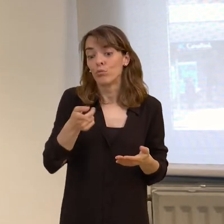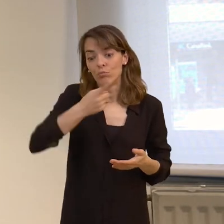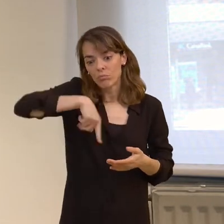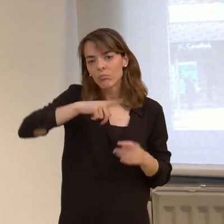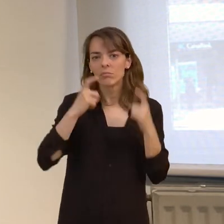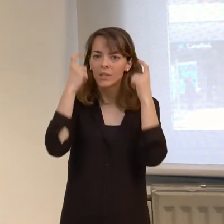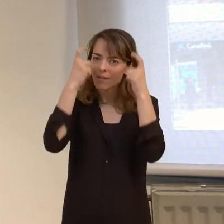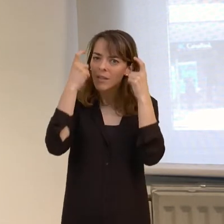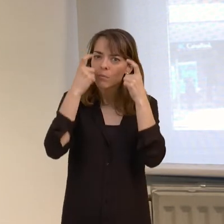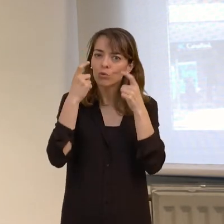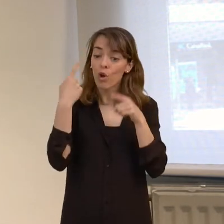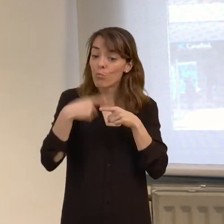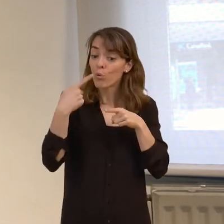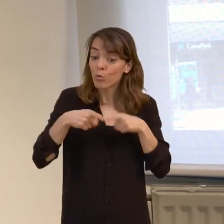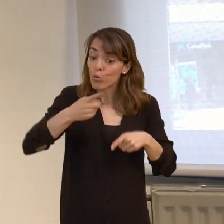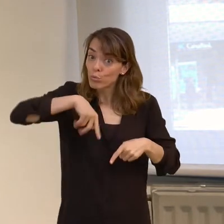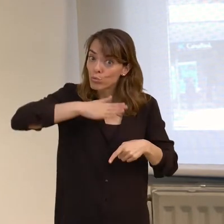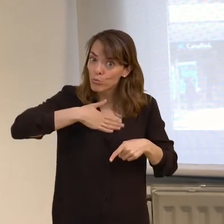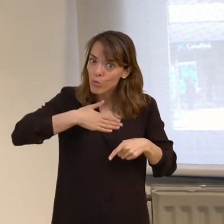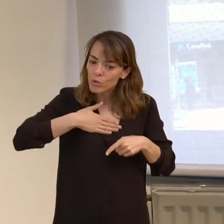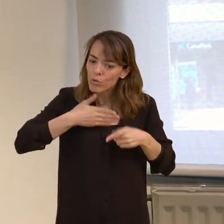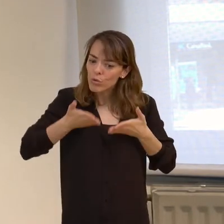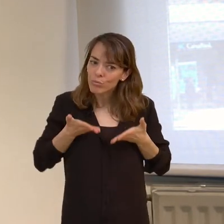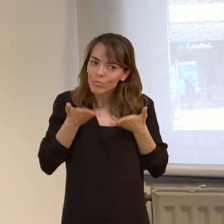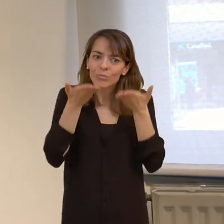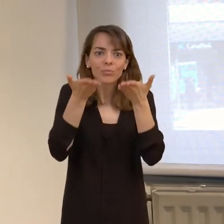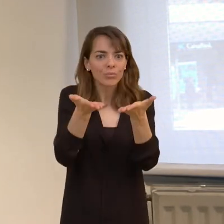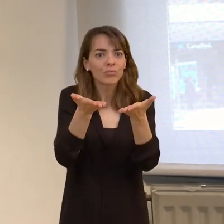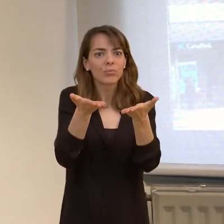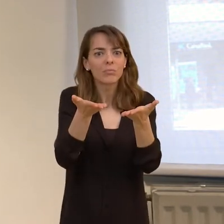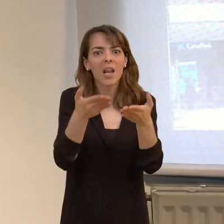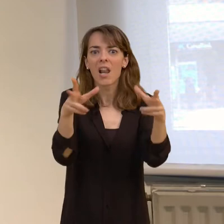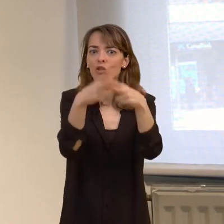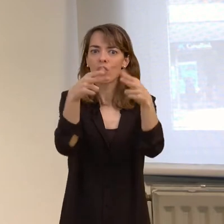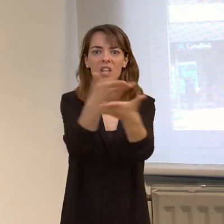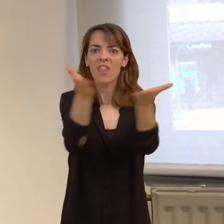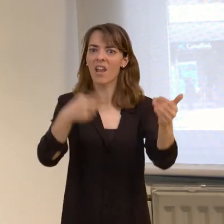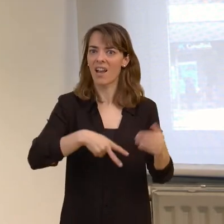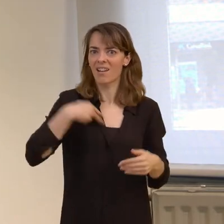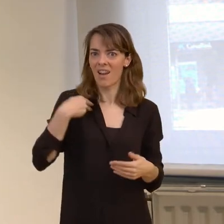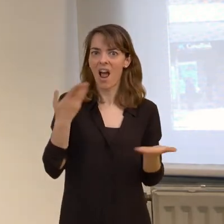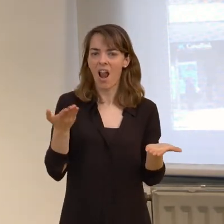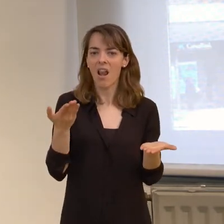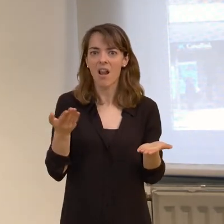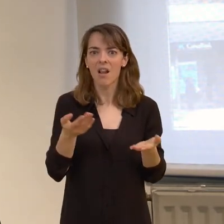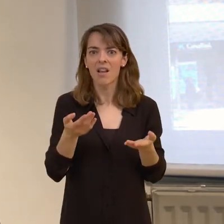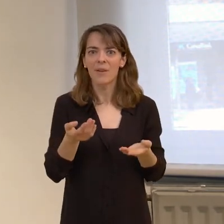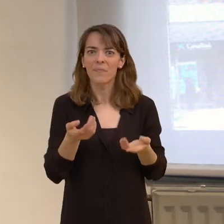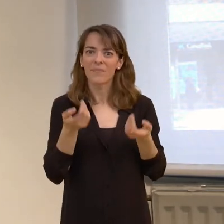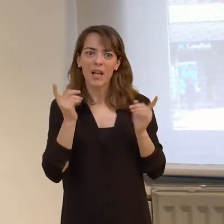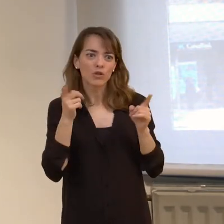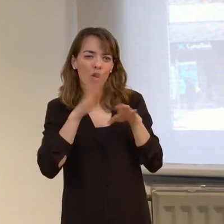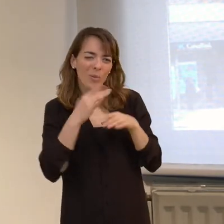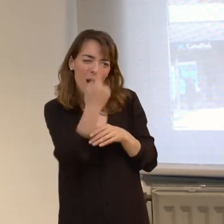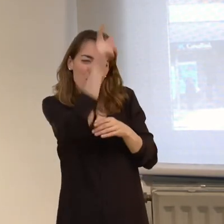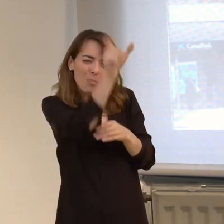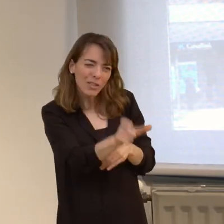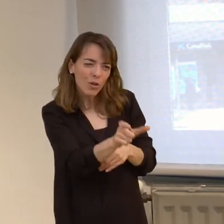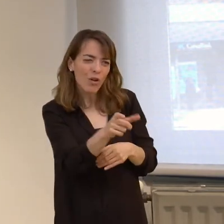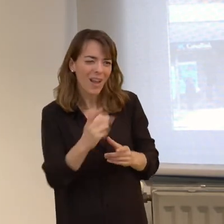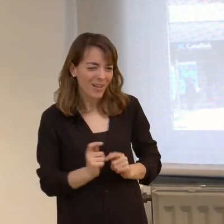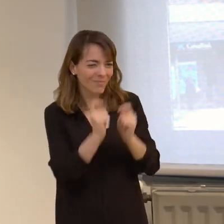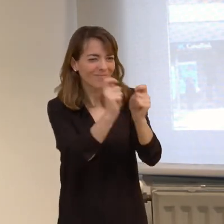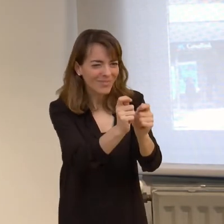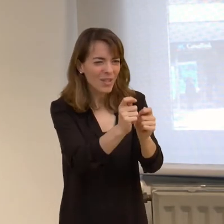que tratamos de que nuestros productos sirvan para la sociedad en general, porque si a una persona sorda tenga que tener un determinado elemento que le